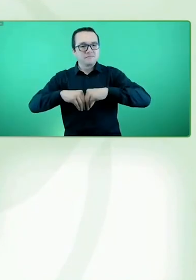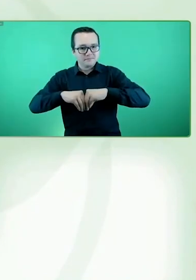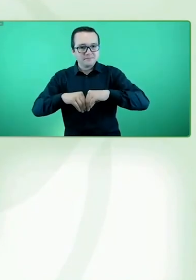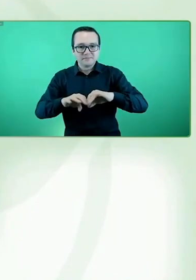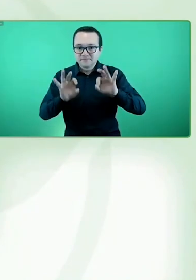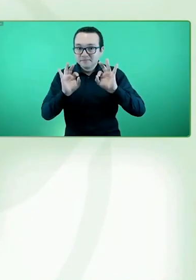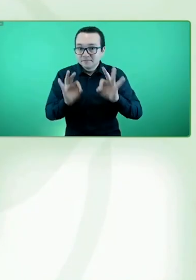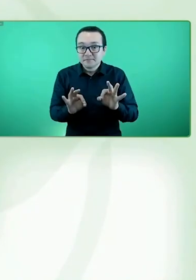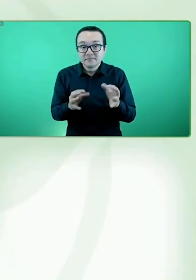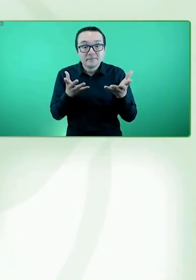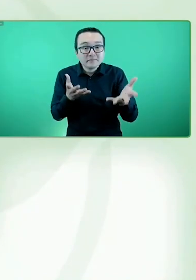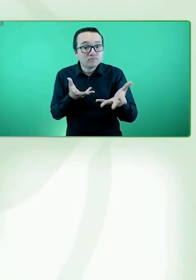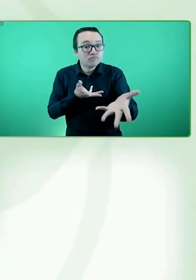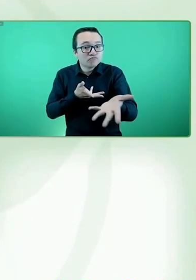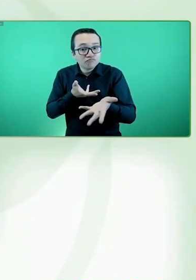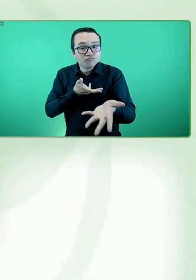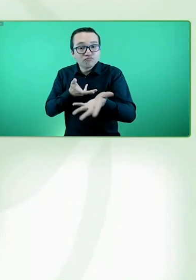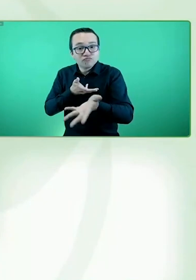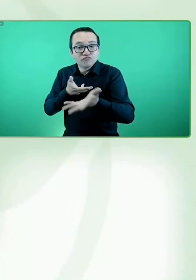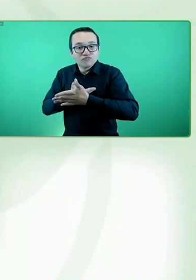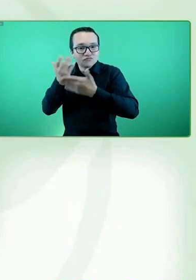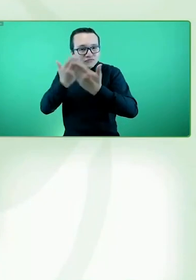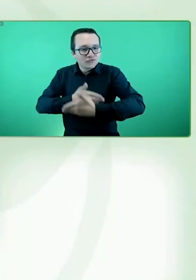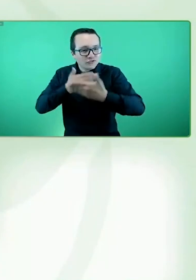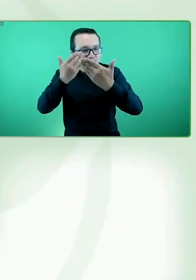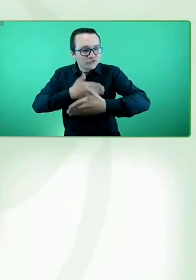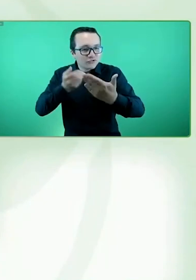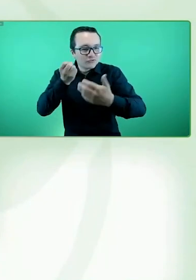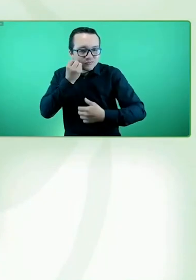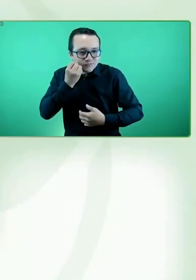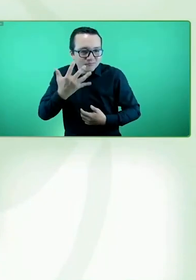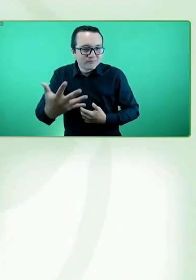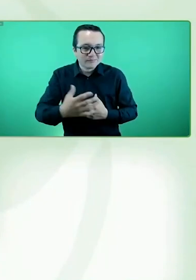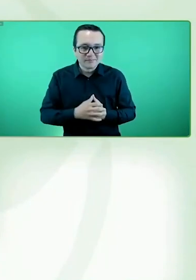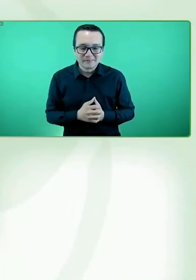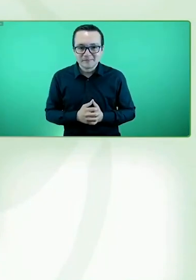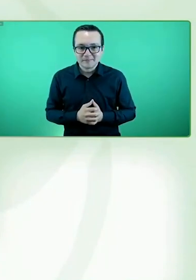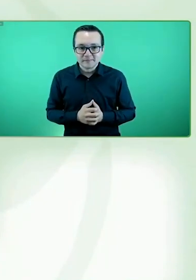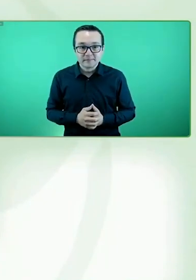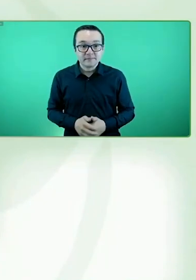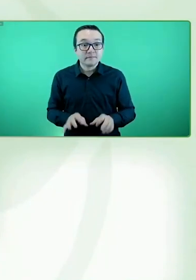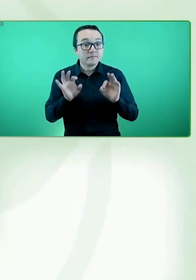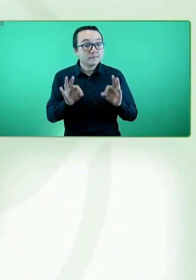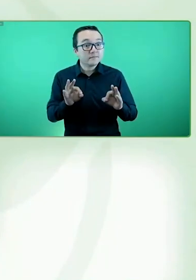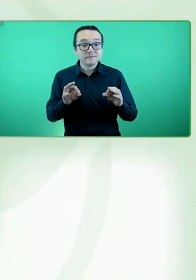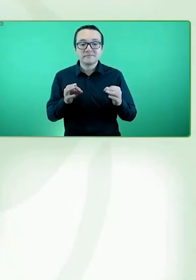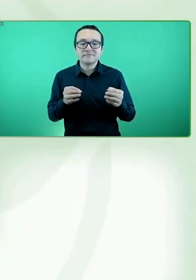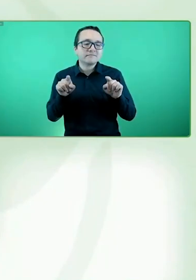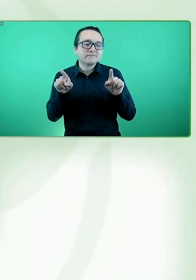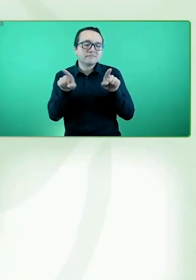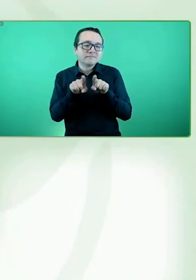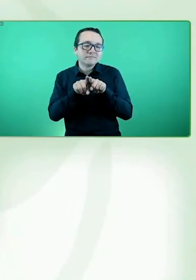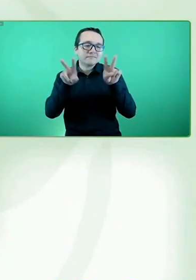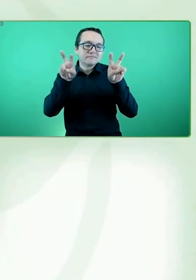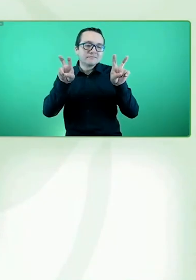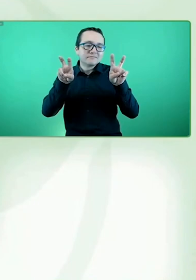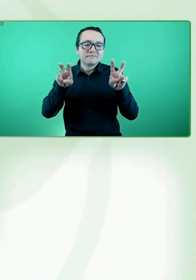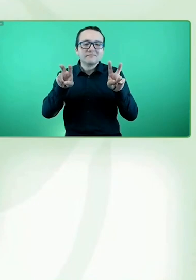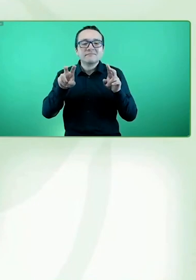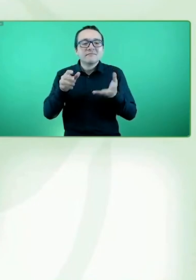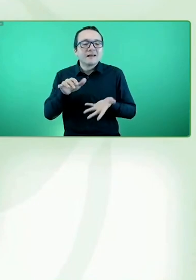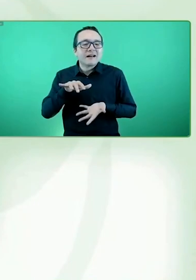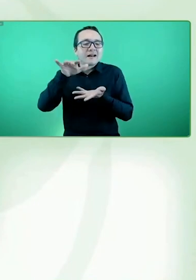Y bueno, un pequeño regalo que les quisimos hacer antes de entrar a esta conferencia fue un baile típico chileno,